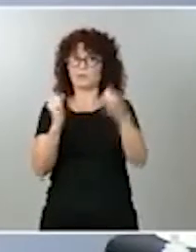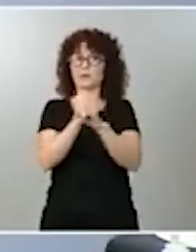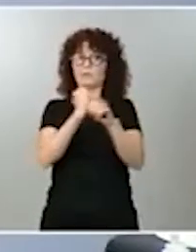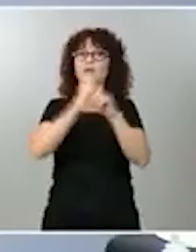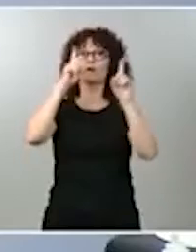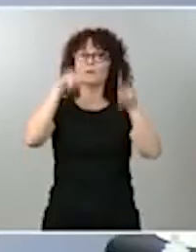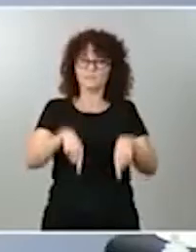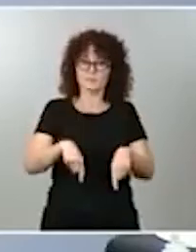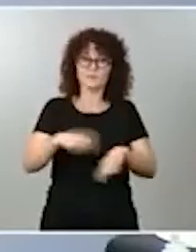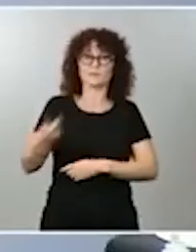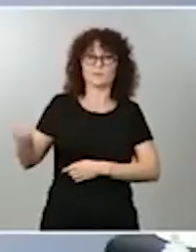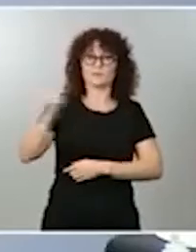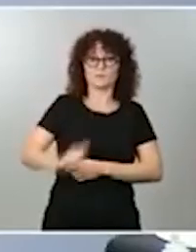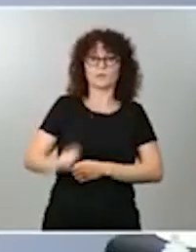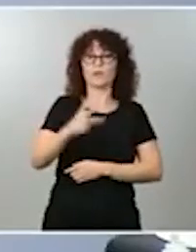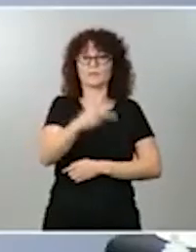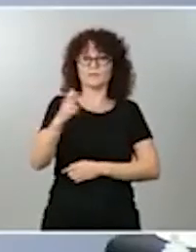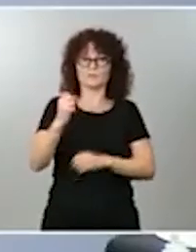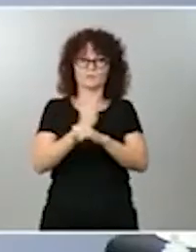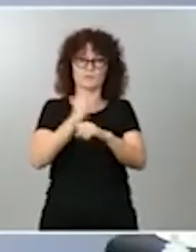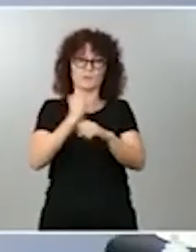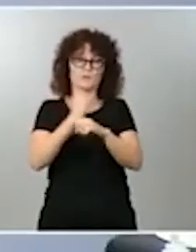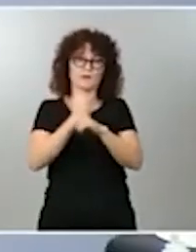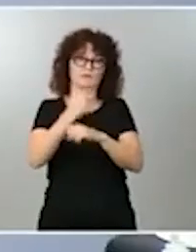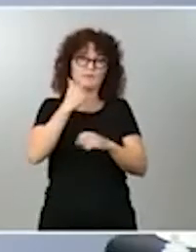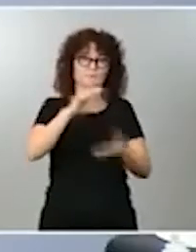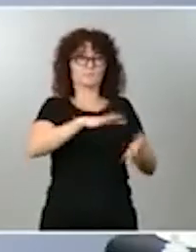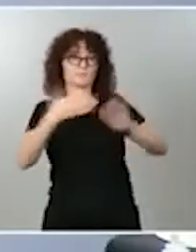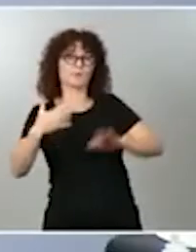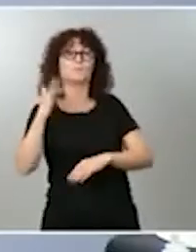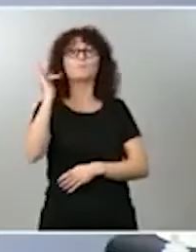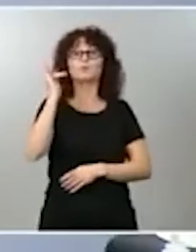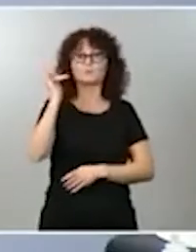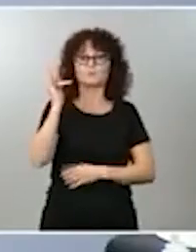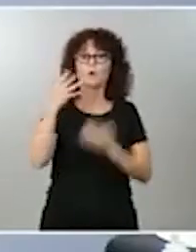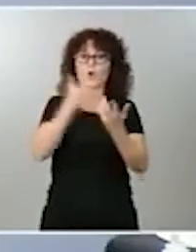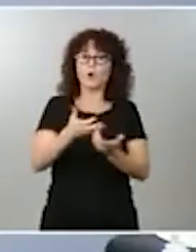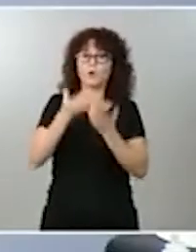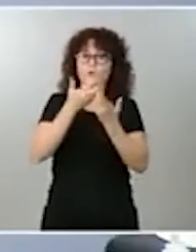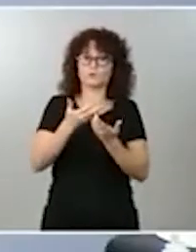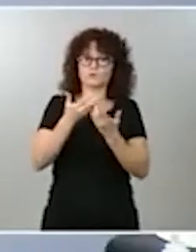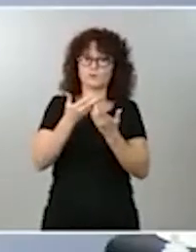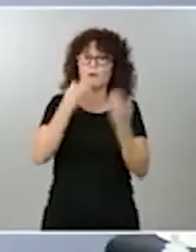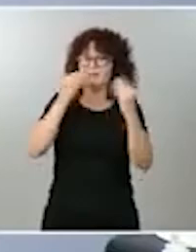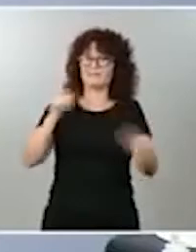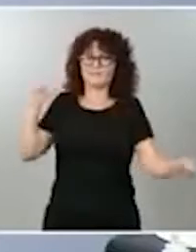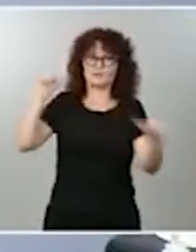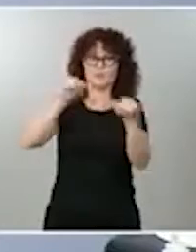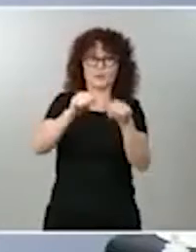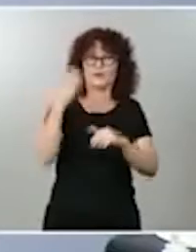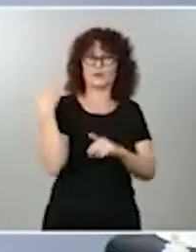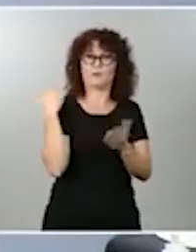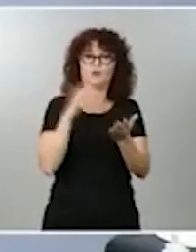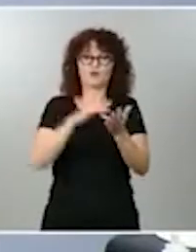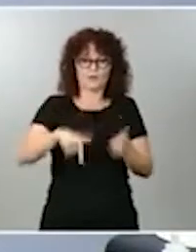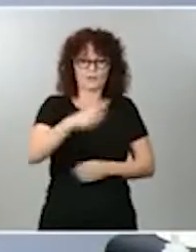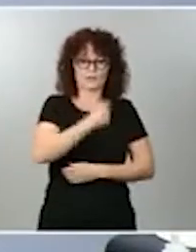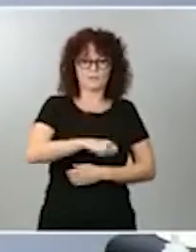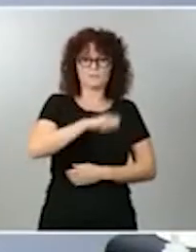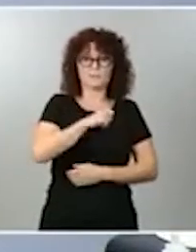derechos laborales, dicho en positivo, es una lucha histórica. Desde las cigarreras en nuestro país, y me estoy yendo